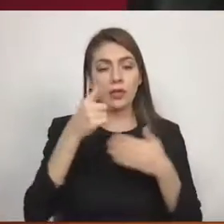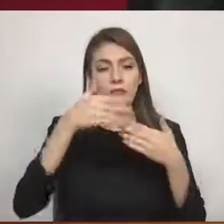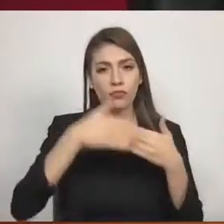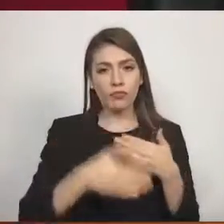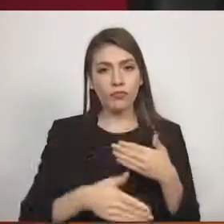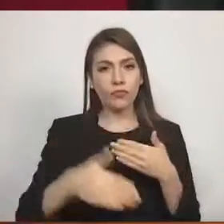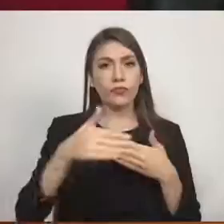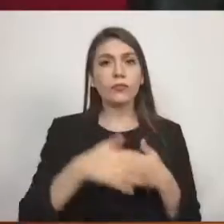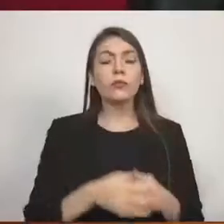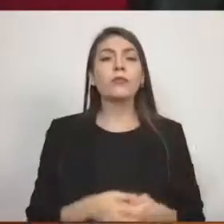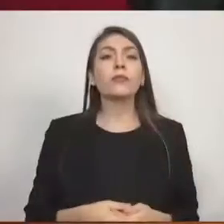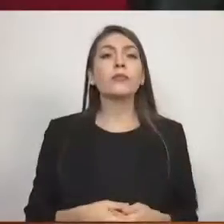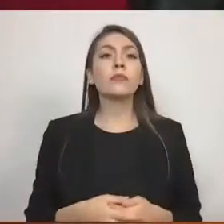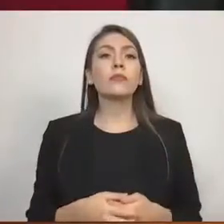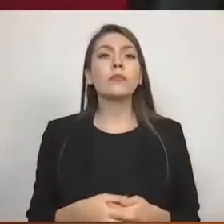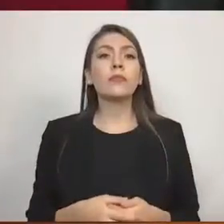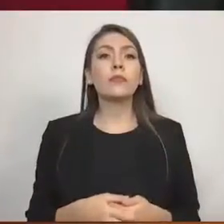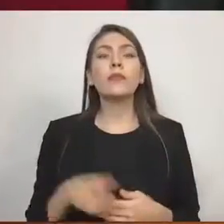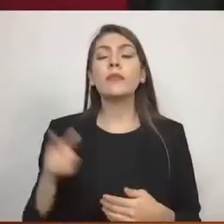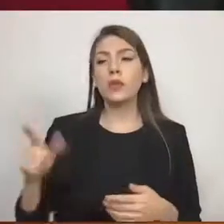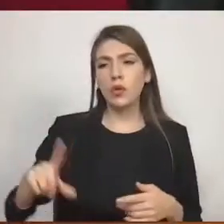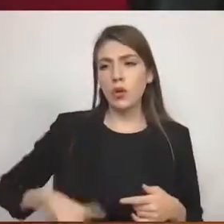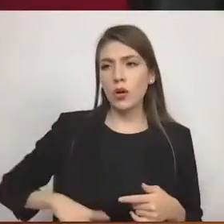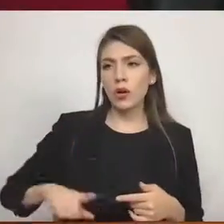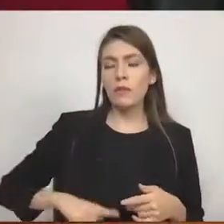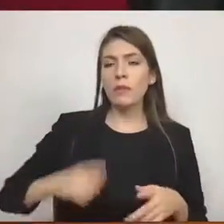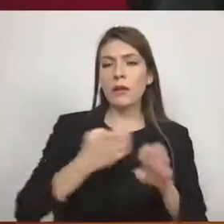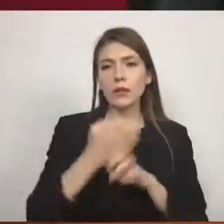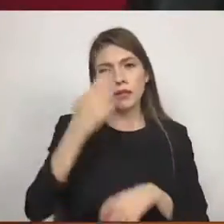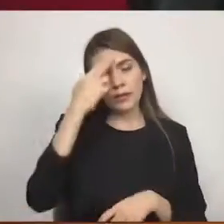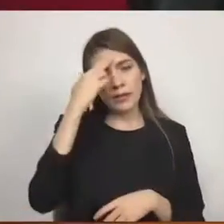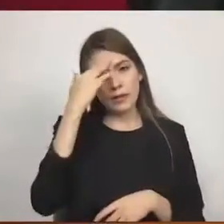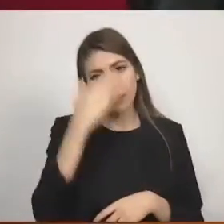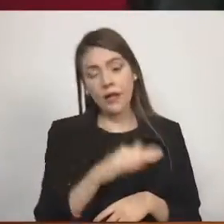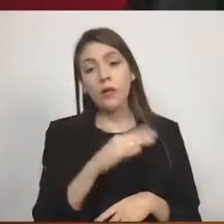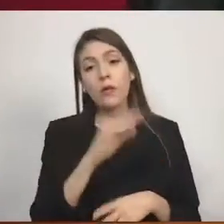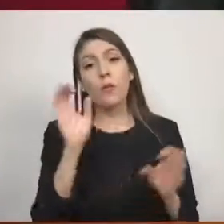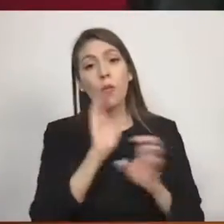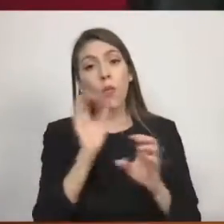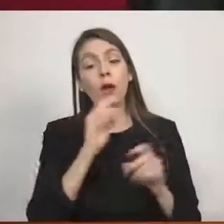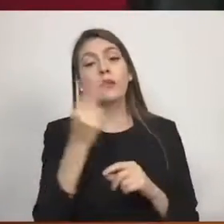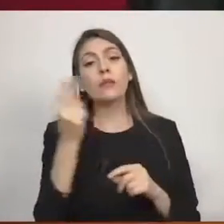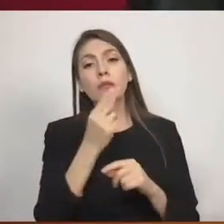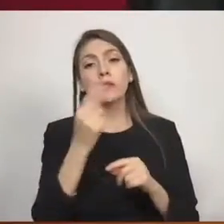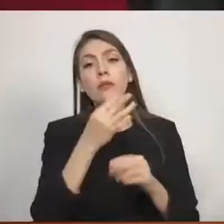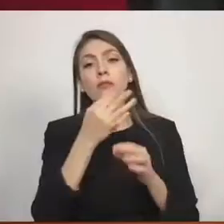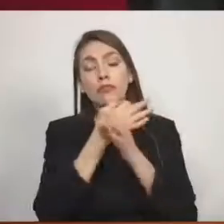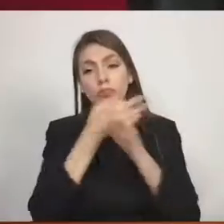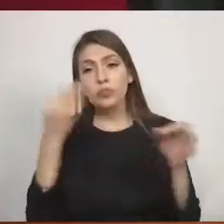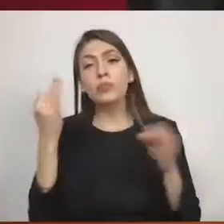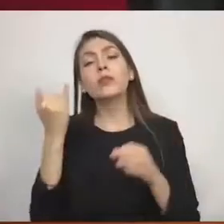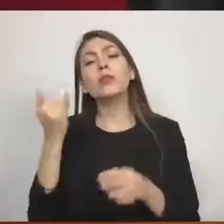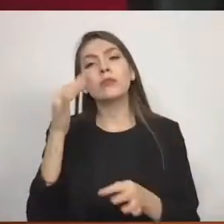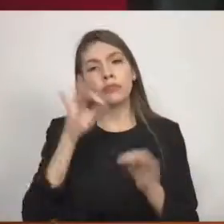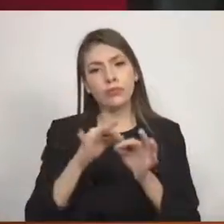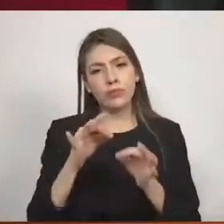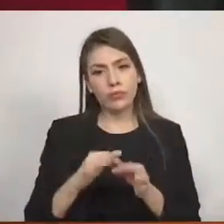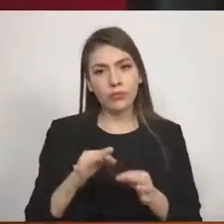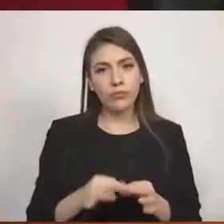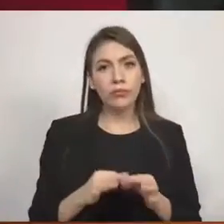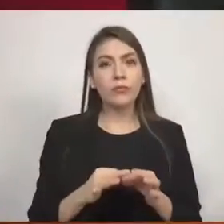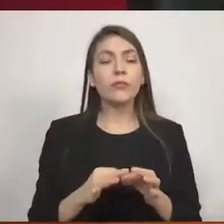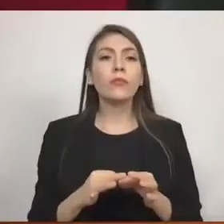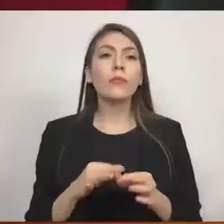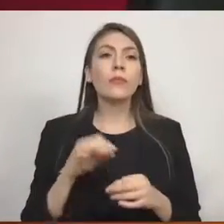entendido el gobernador del Estado, haciendo que se publique y se cumpla. Dado en el Palacio del Poder Legislativo, en la